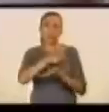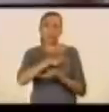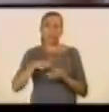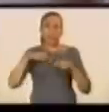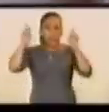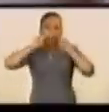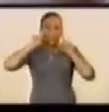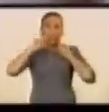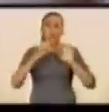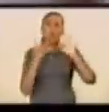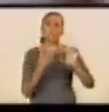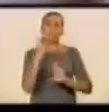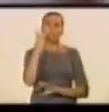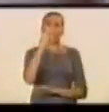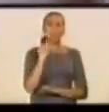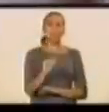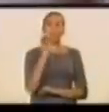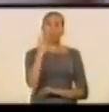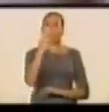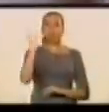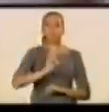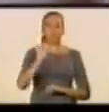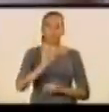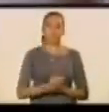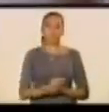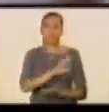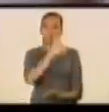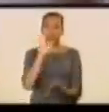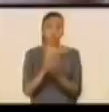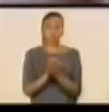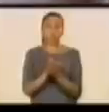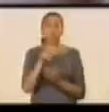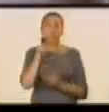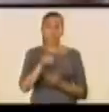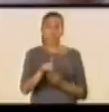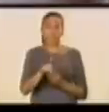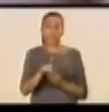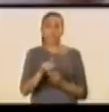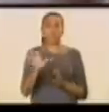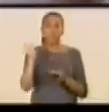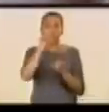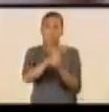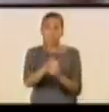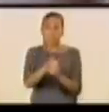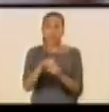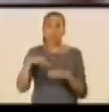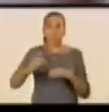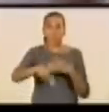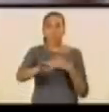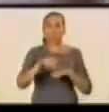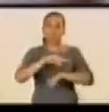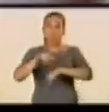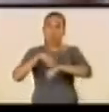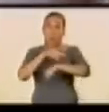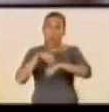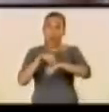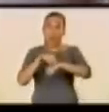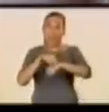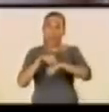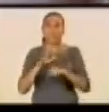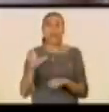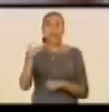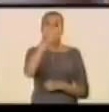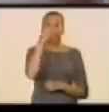en 93.3%. La totalidad de estos serán incorporados en las próximas horas y